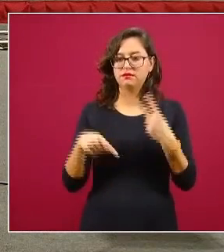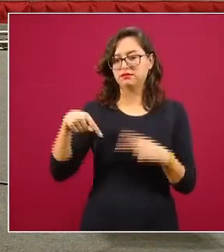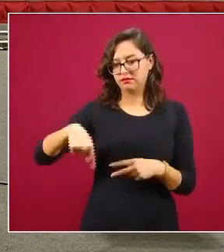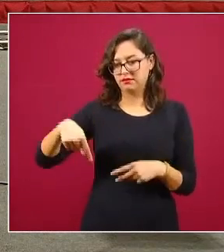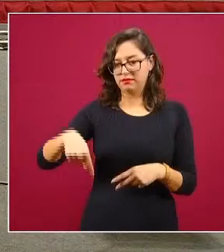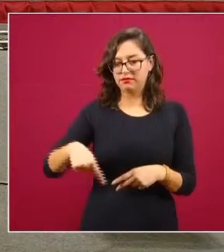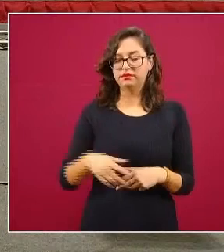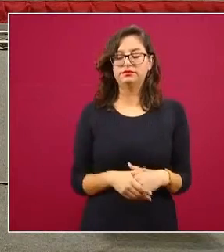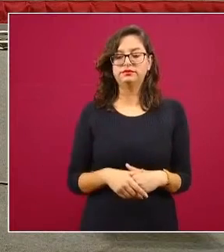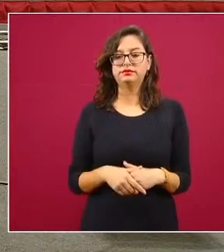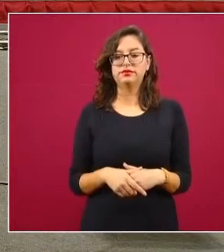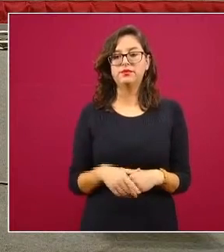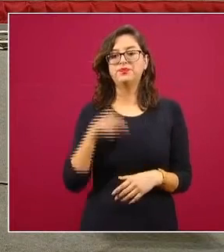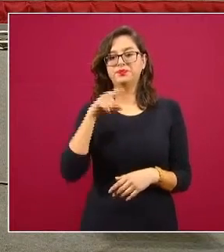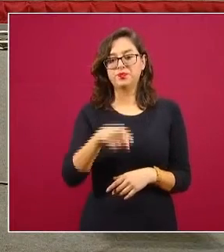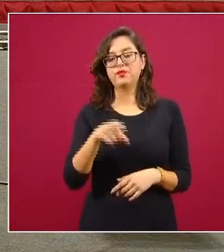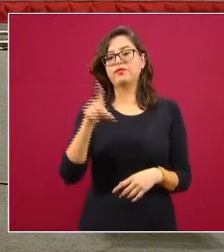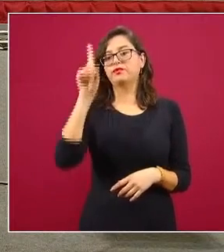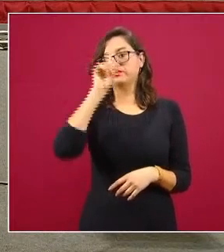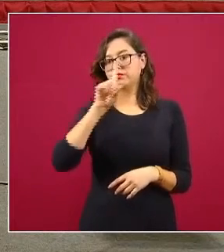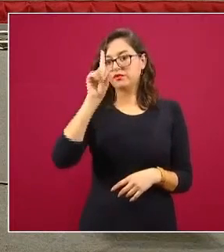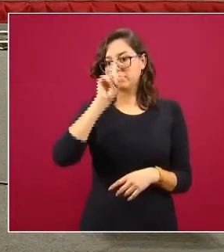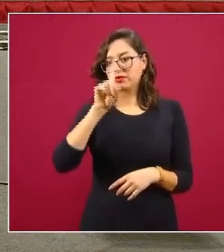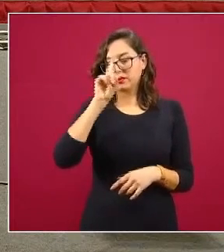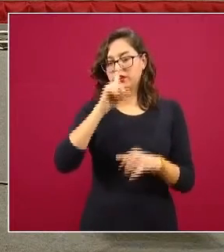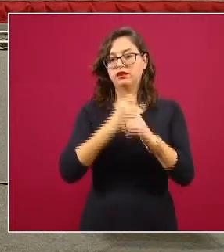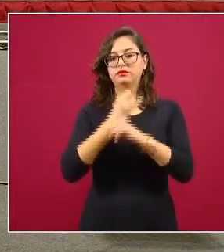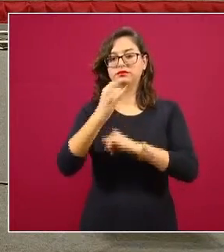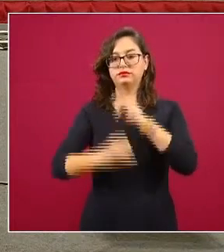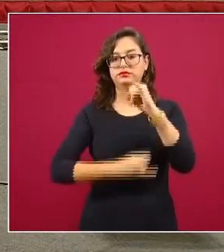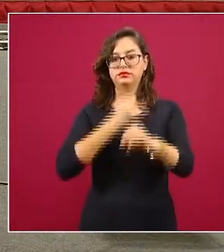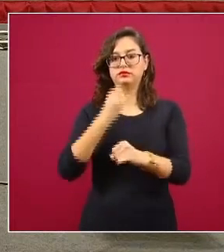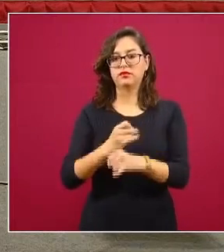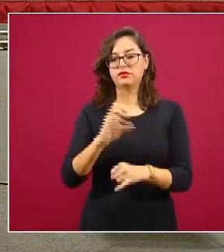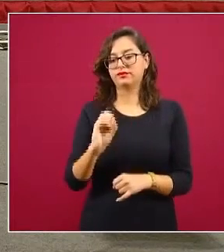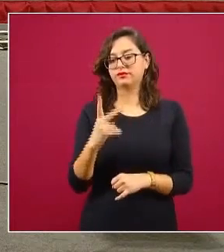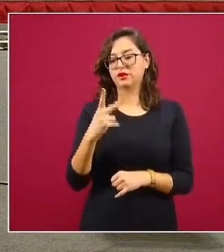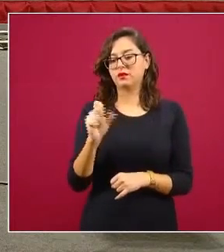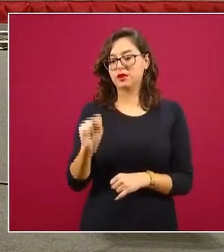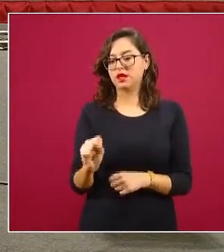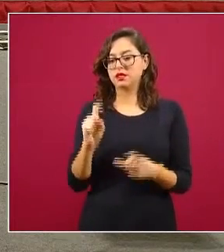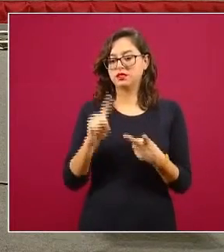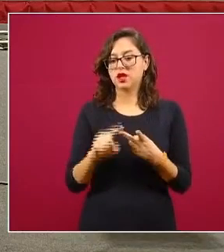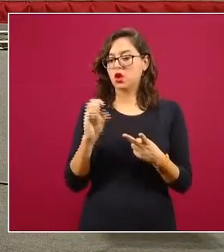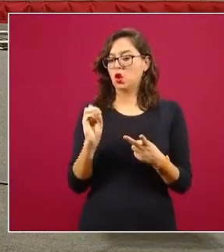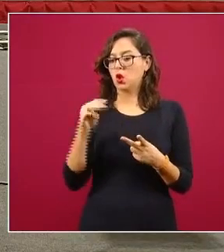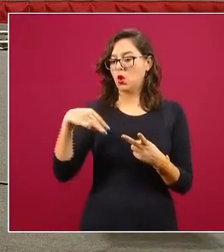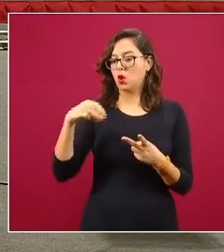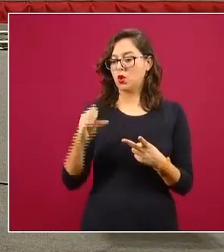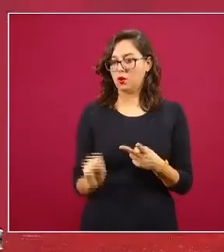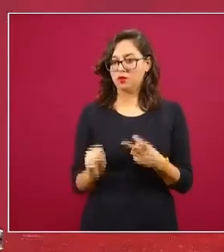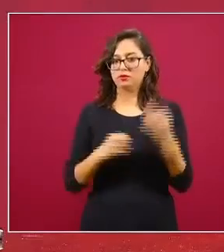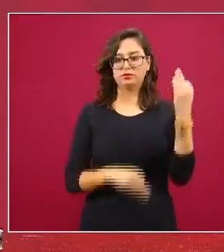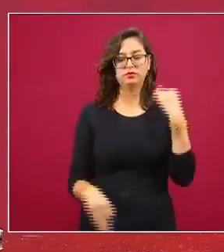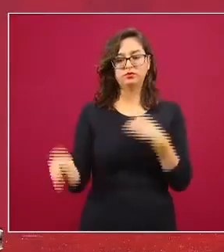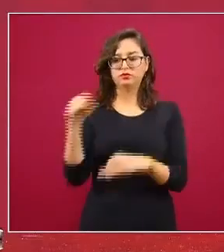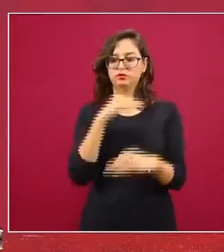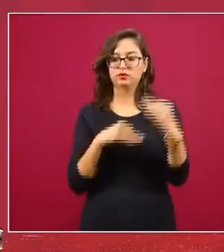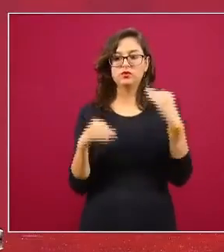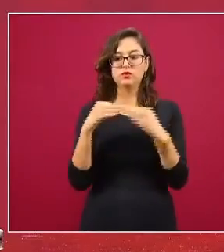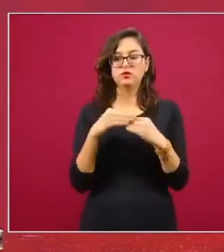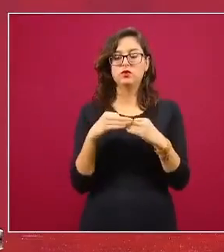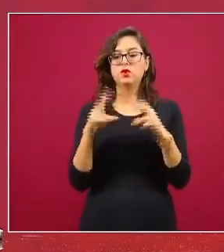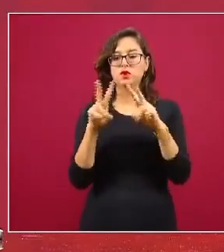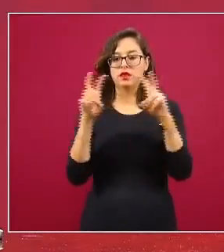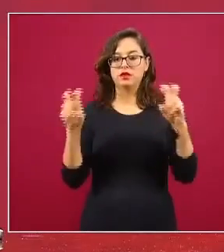vespertina. Él es el asesor internacional por parte de OPS, OMS, en todo el